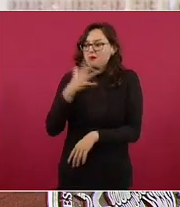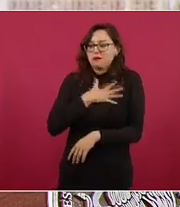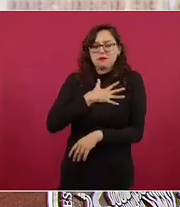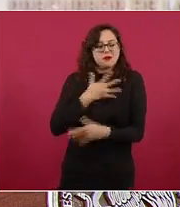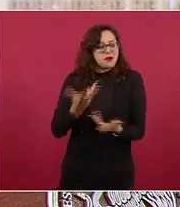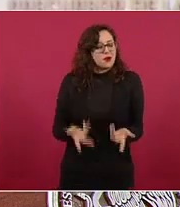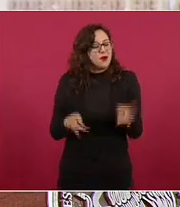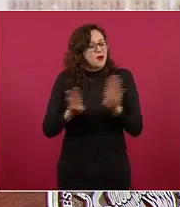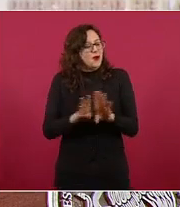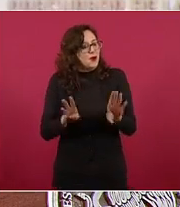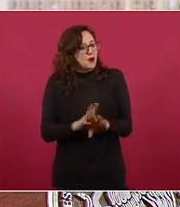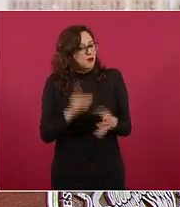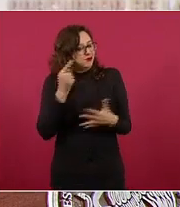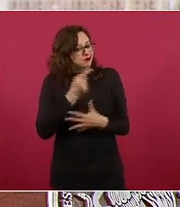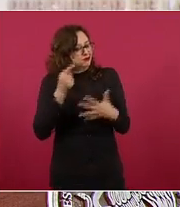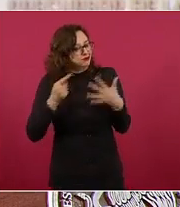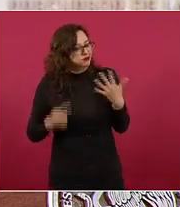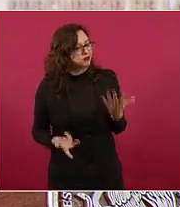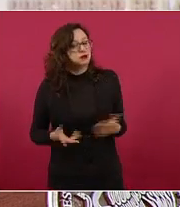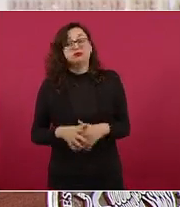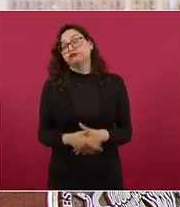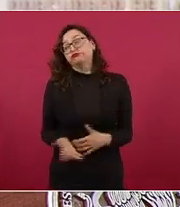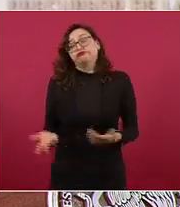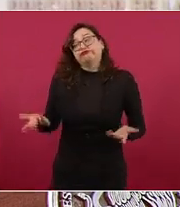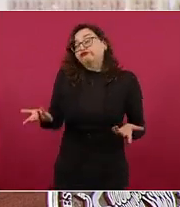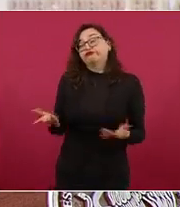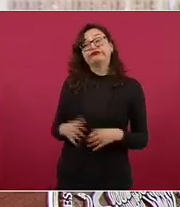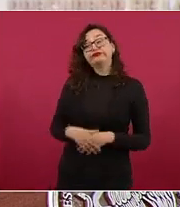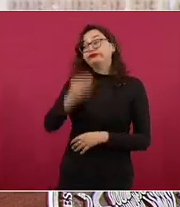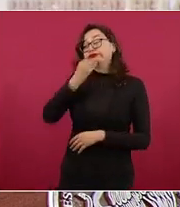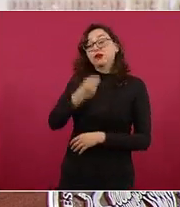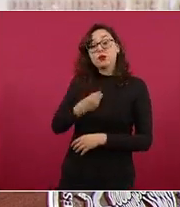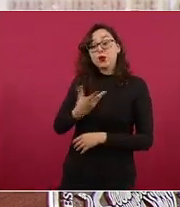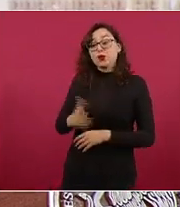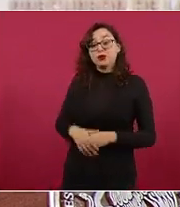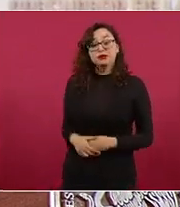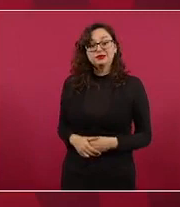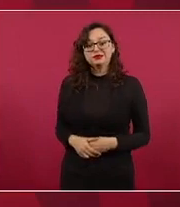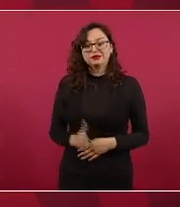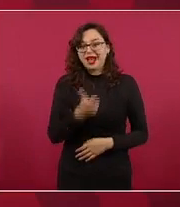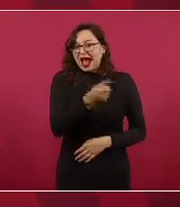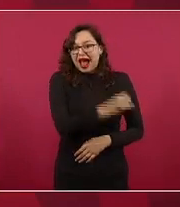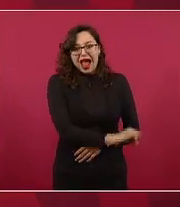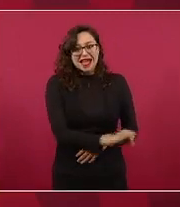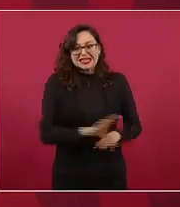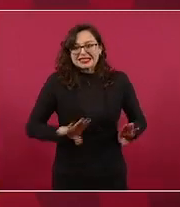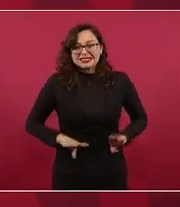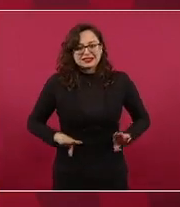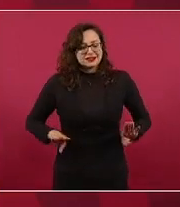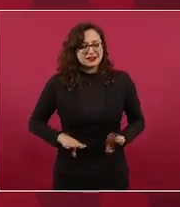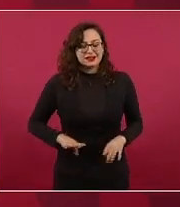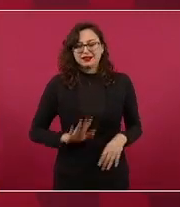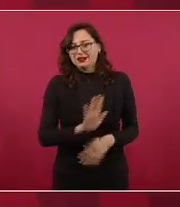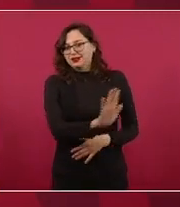entonces aquí es cómo hacerle para crecer sin